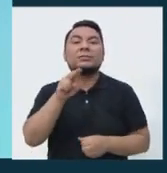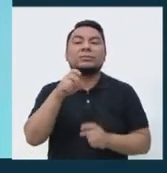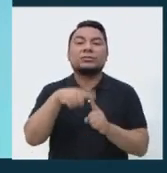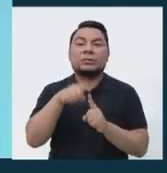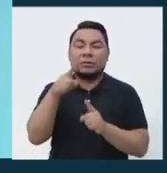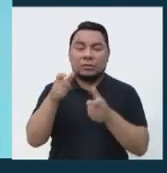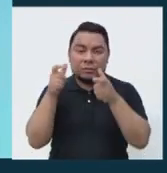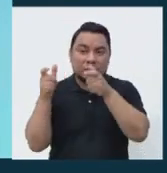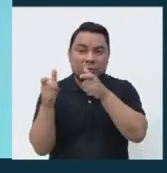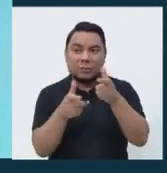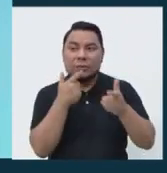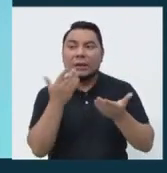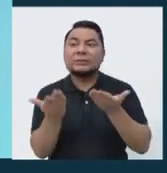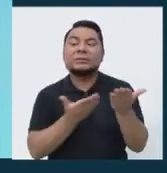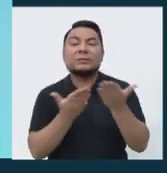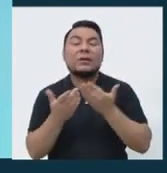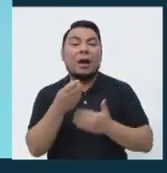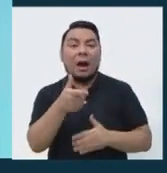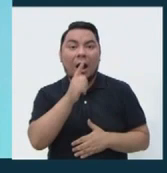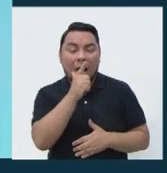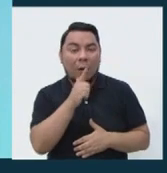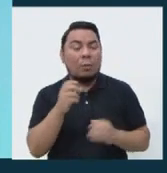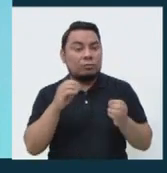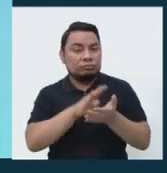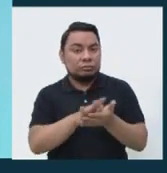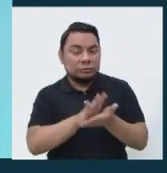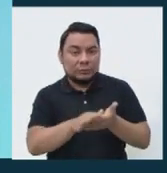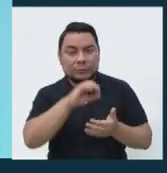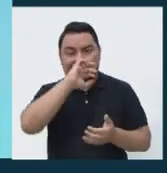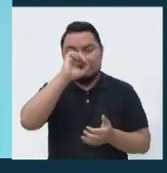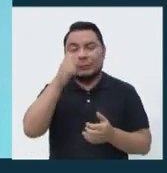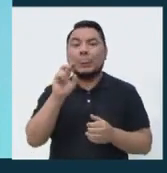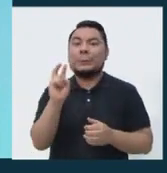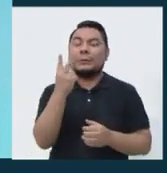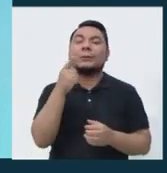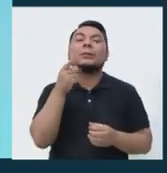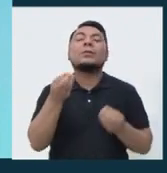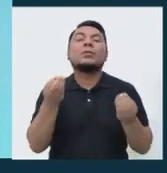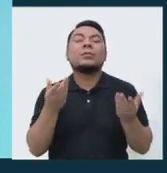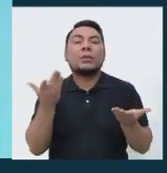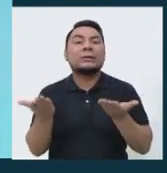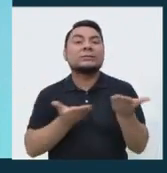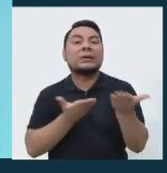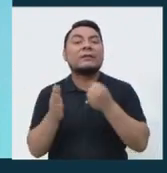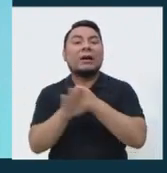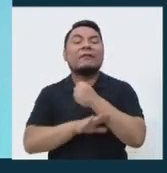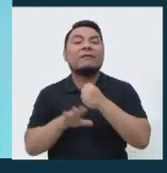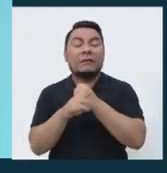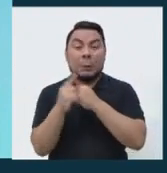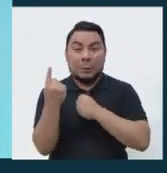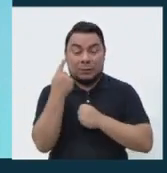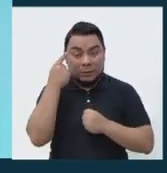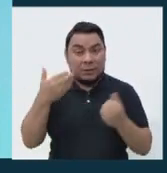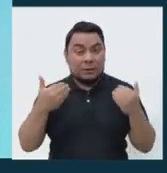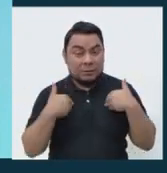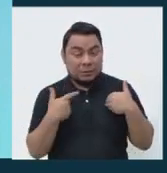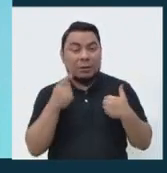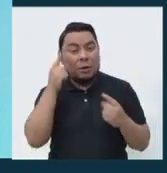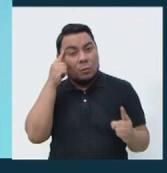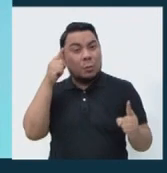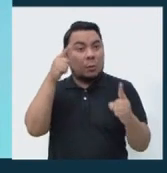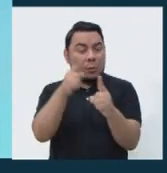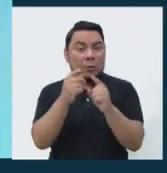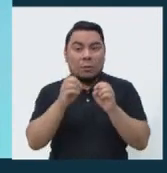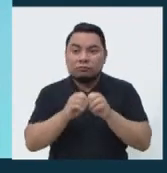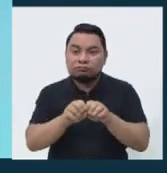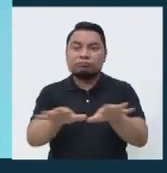organismo supervisor de servicio de agua potable y saneamiento? Y segunda, la dotación de servicios básicos. No solo debe tener como objetivo